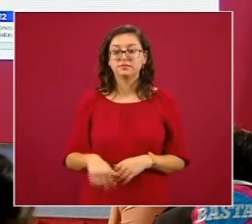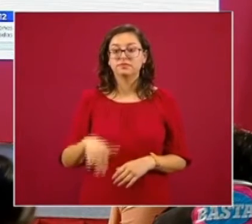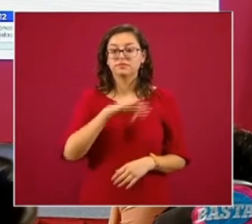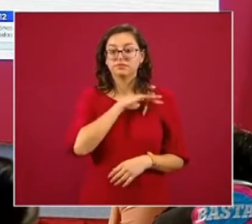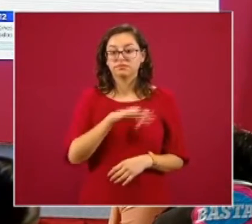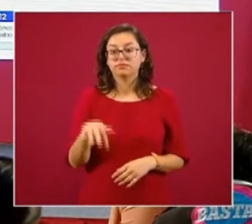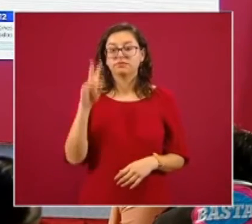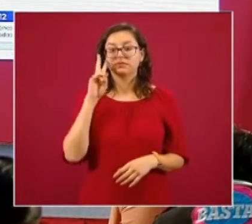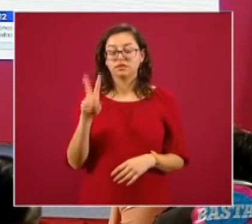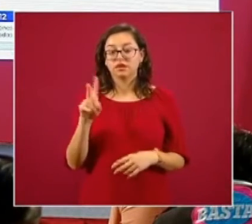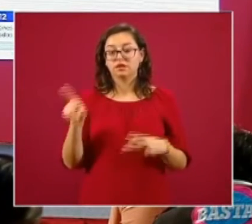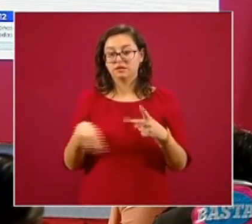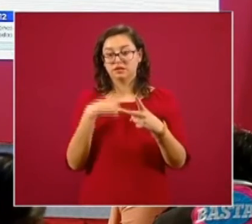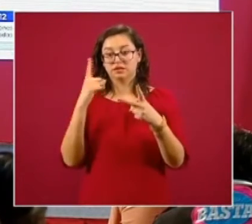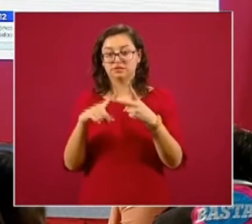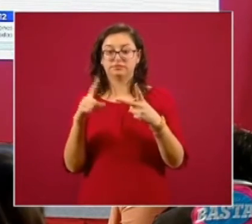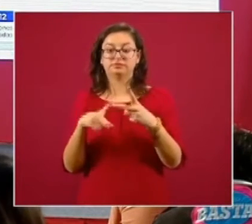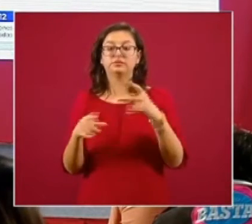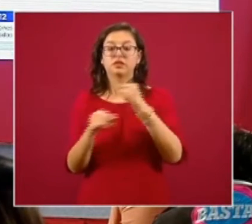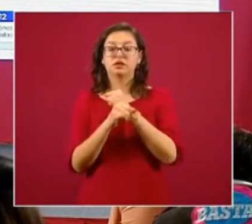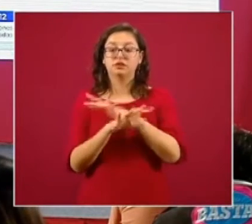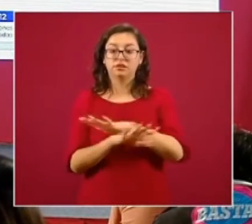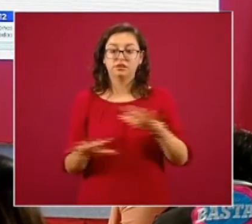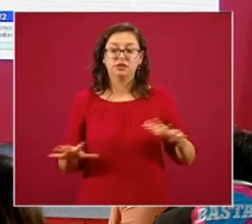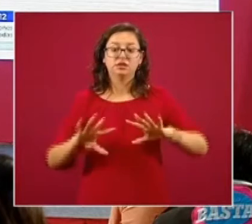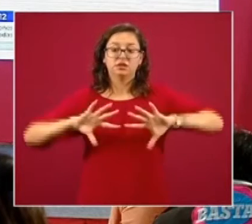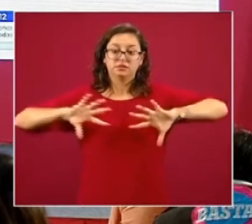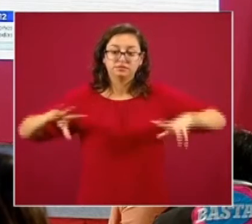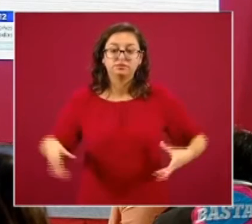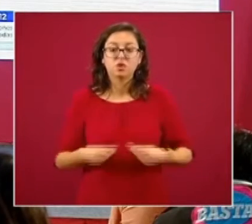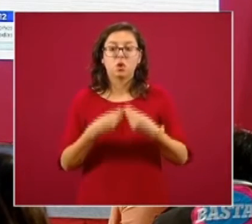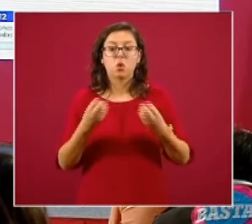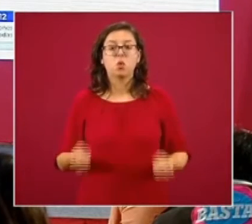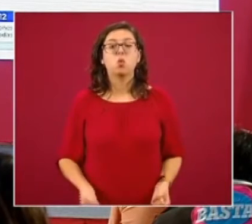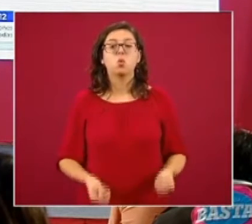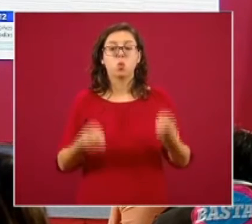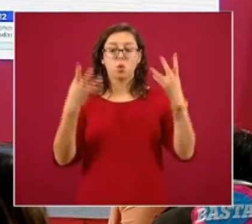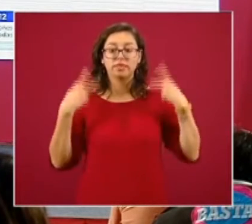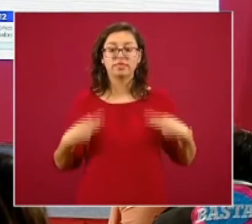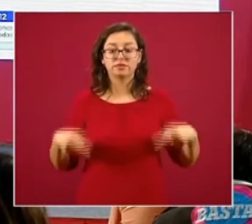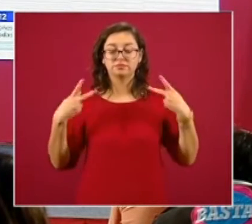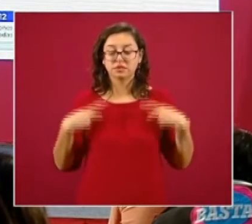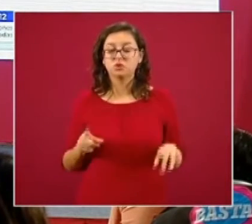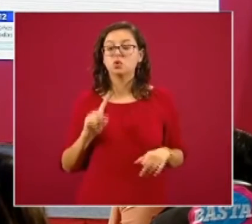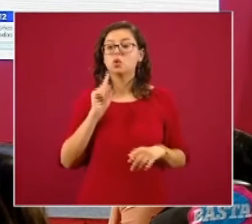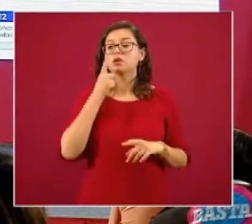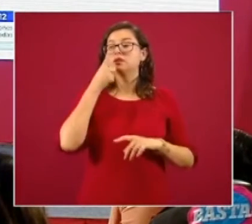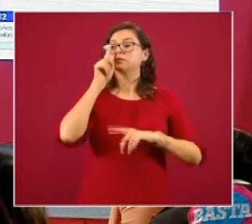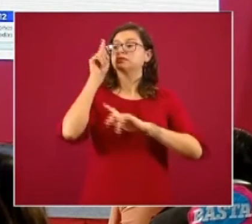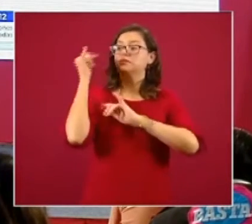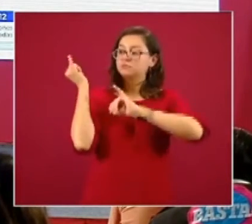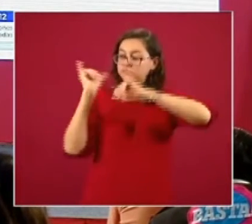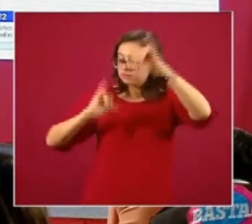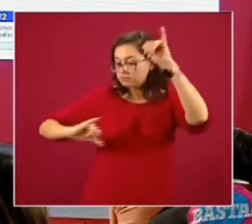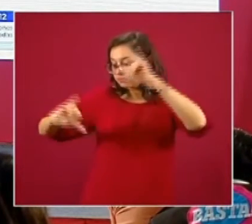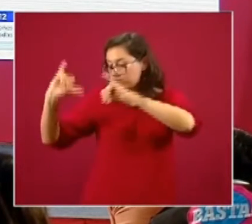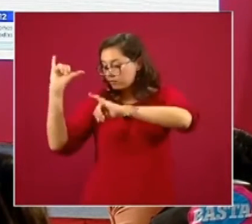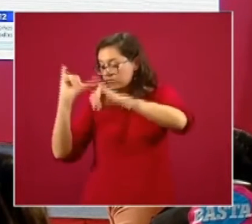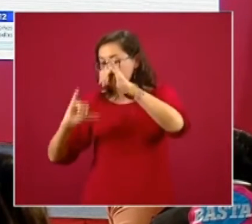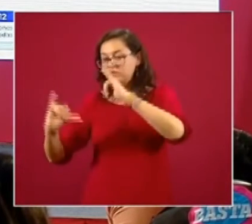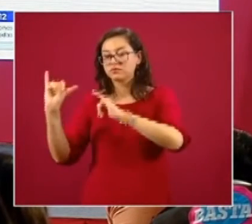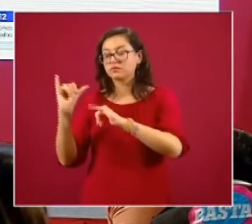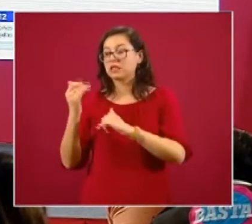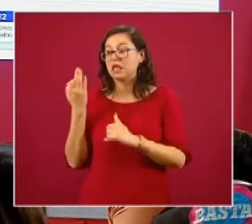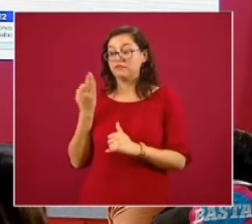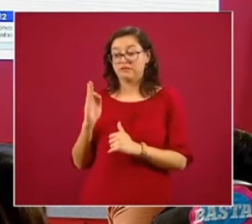elemento informativo, que es precisamente el total de las personas que han sido estudiadas hasta el momento del corte, es decir,